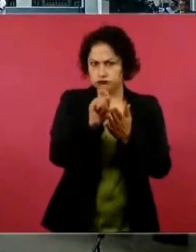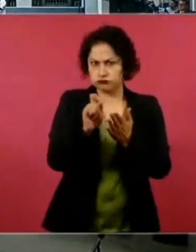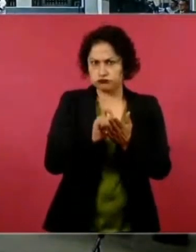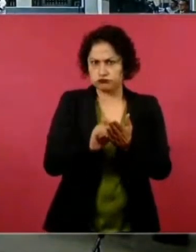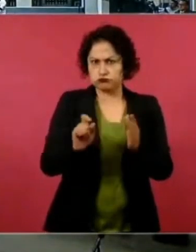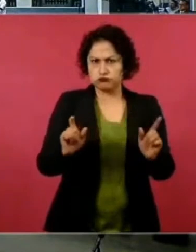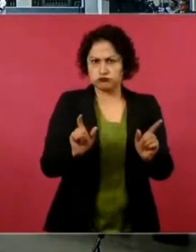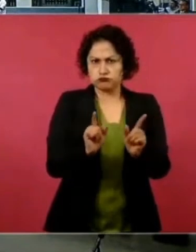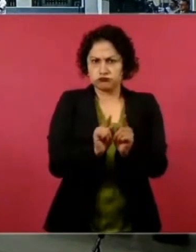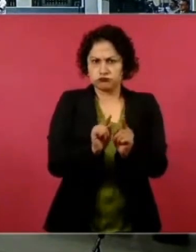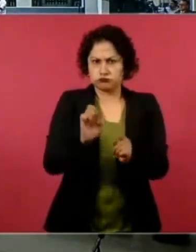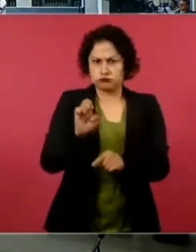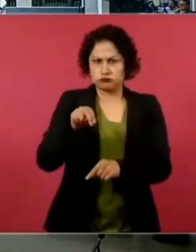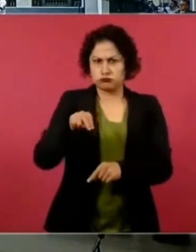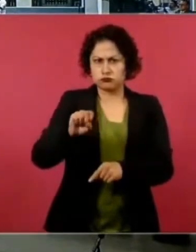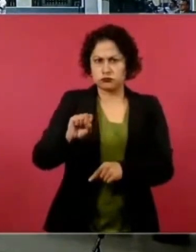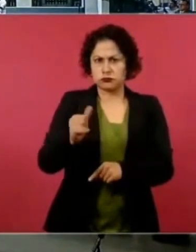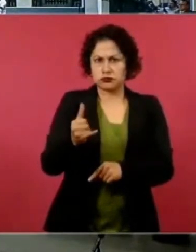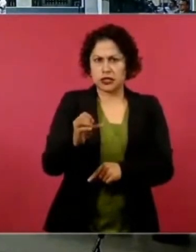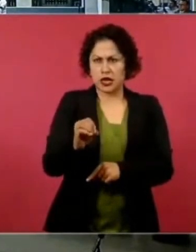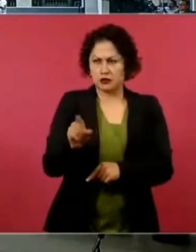¿Cómo se llama?